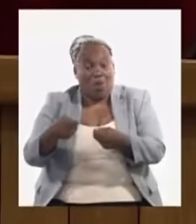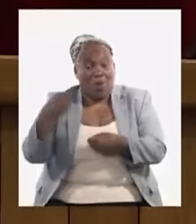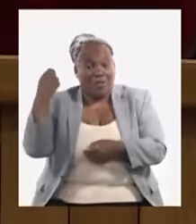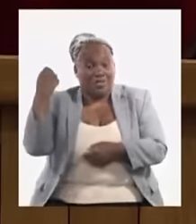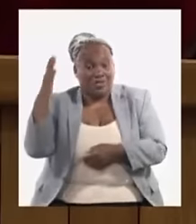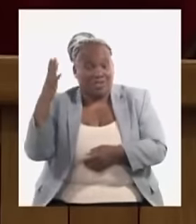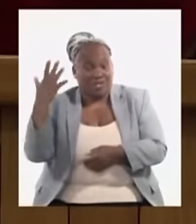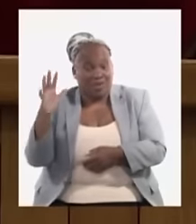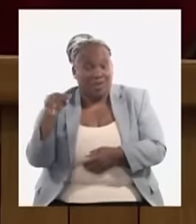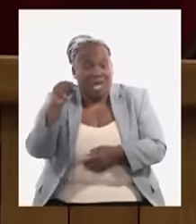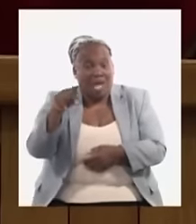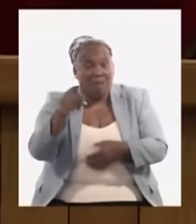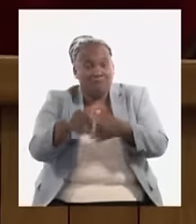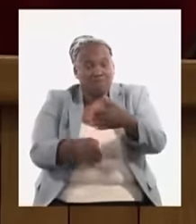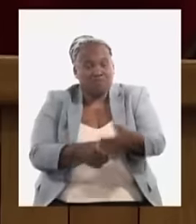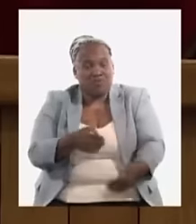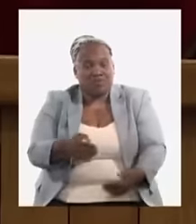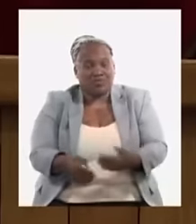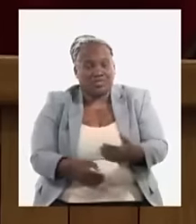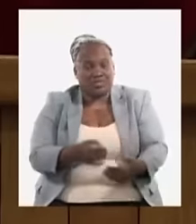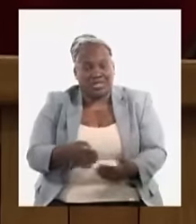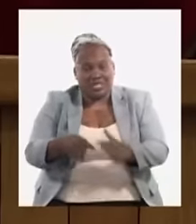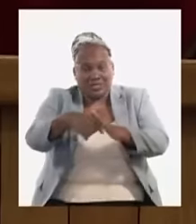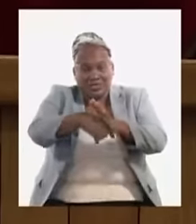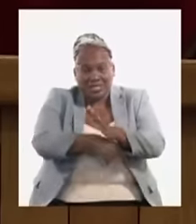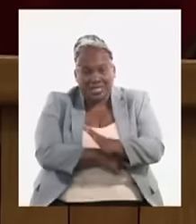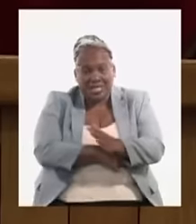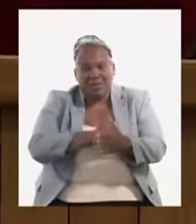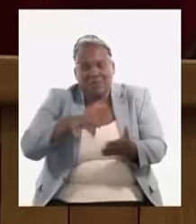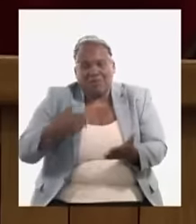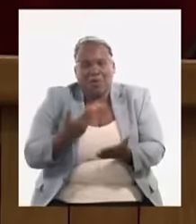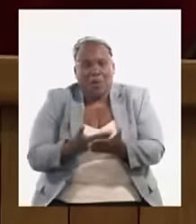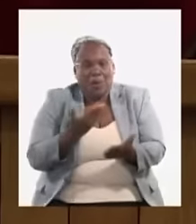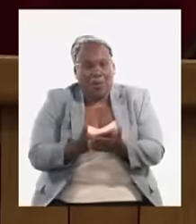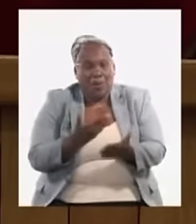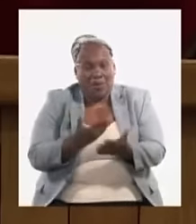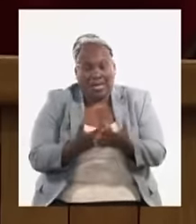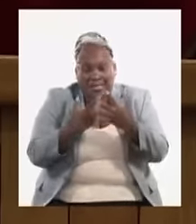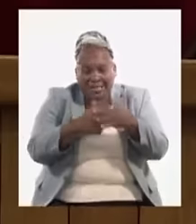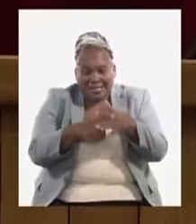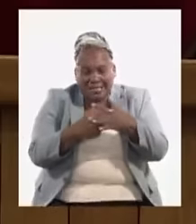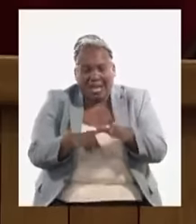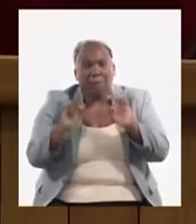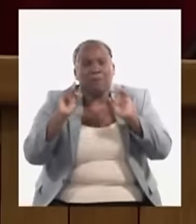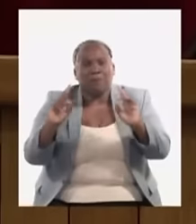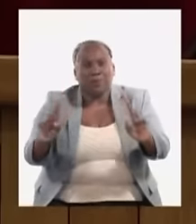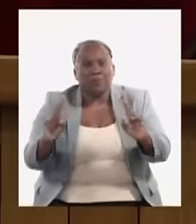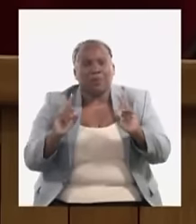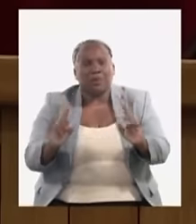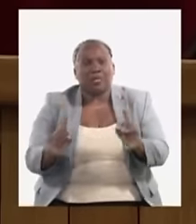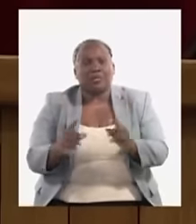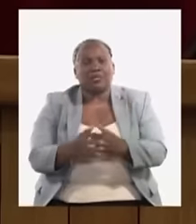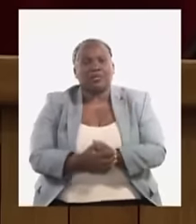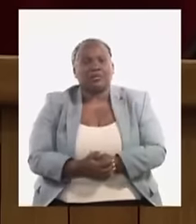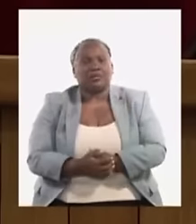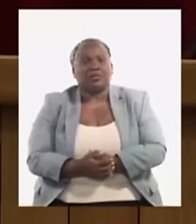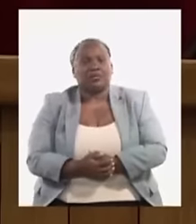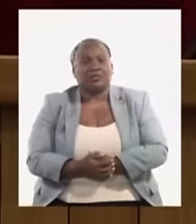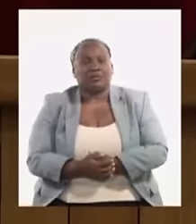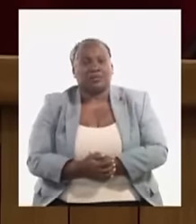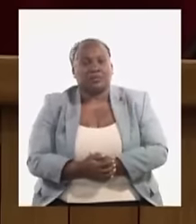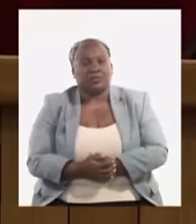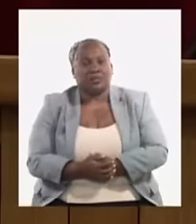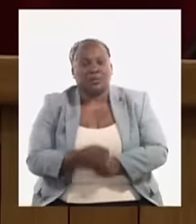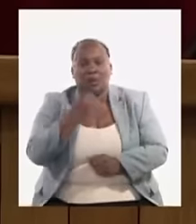profundización y propuestas concretas para rectificar políticas que no nos han permitido avanzar